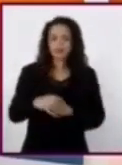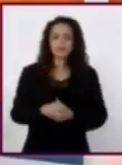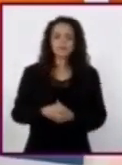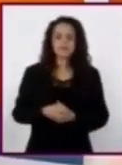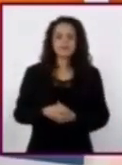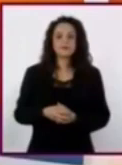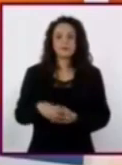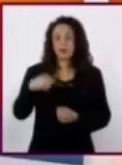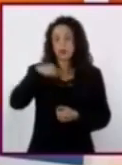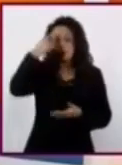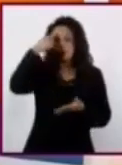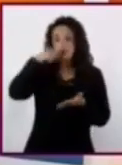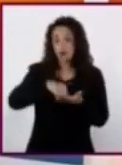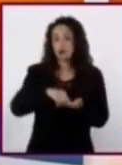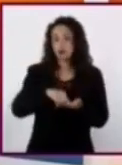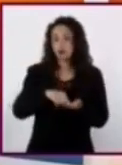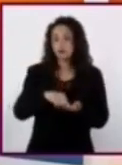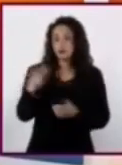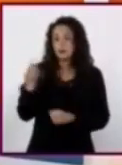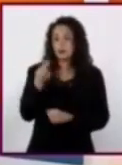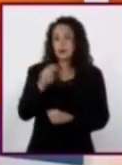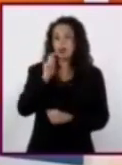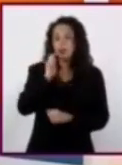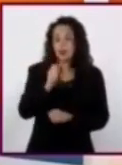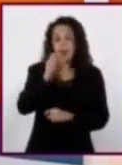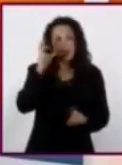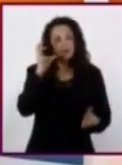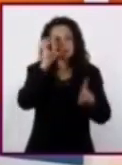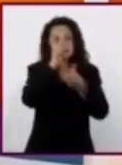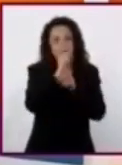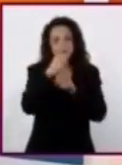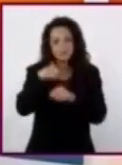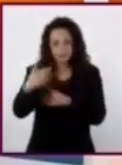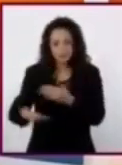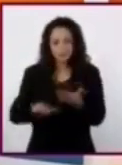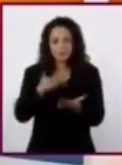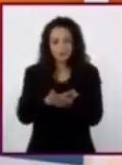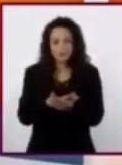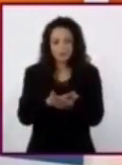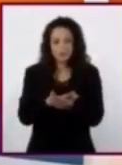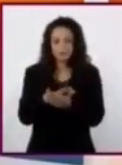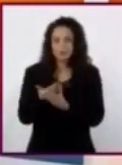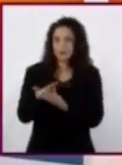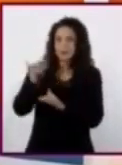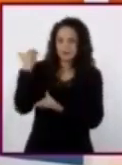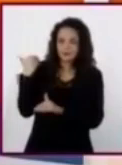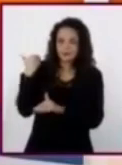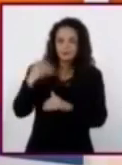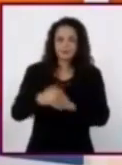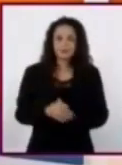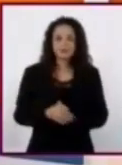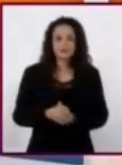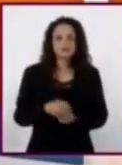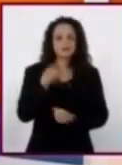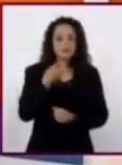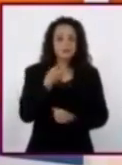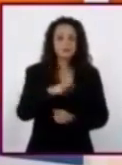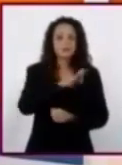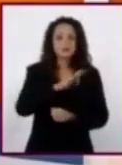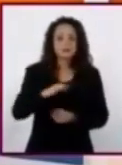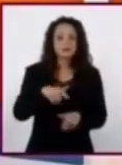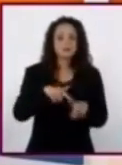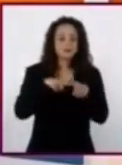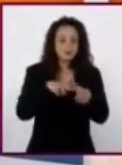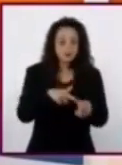Considero que es momento de retomar el reto que se les propuso en la sesión anterior, por lo que pueden continuar